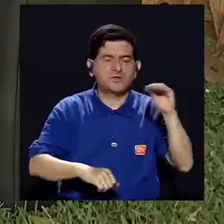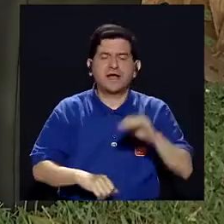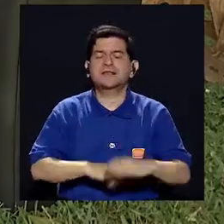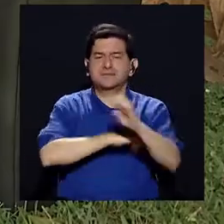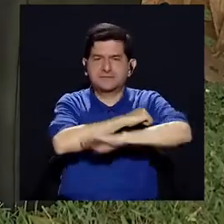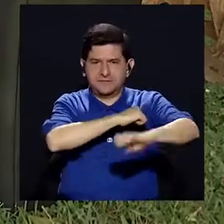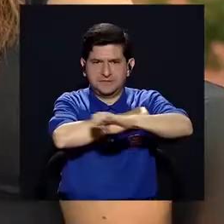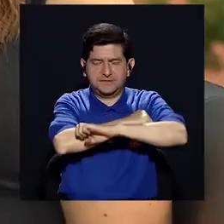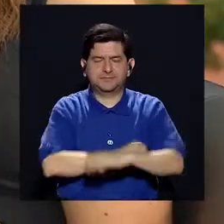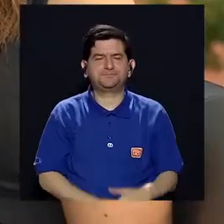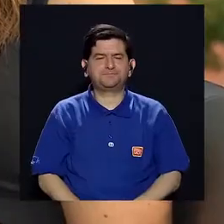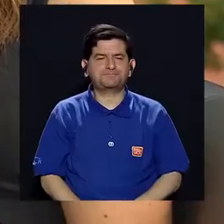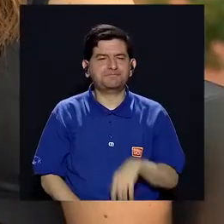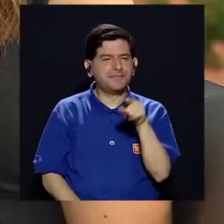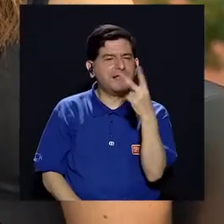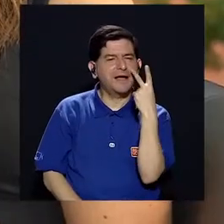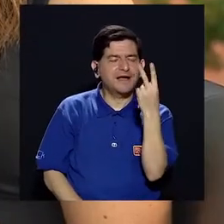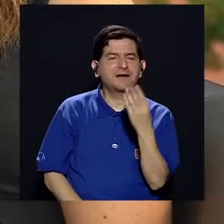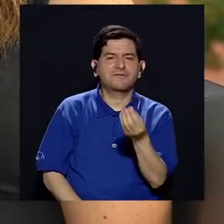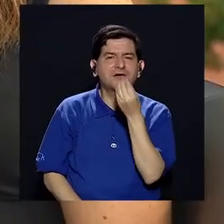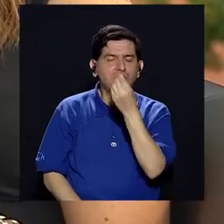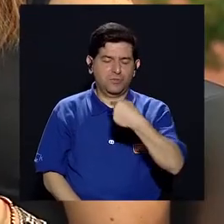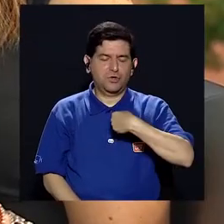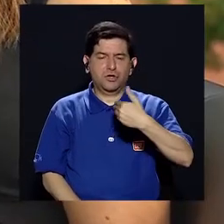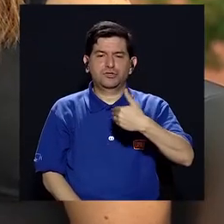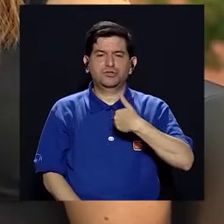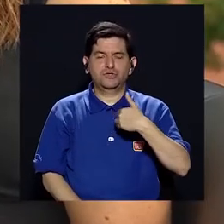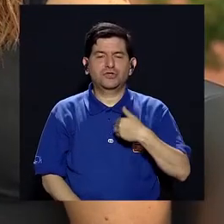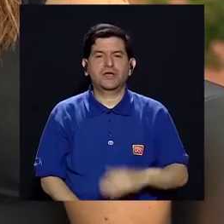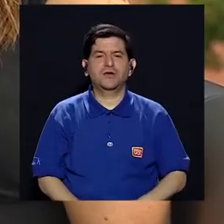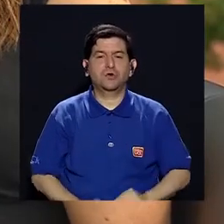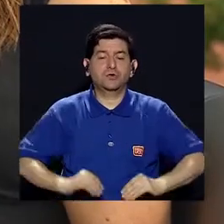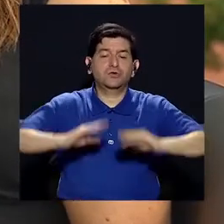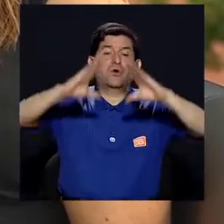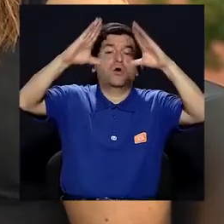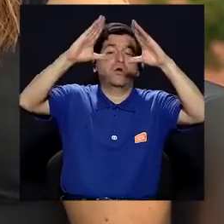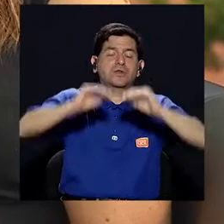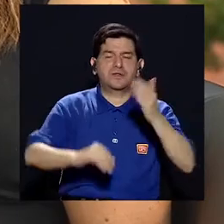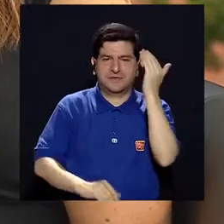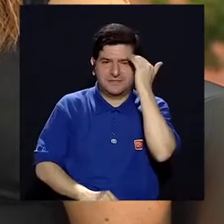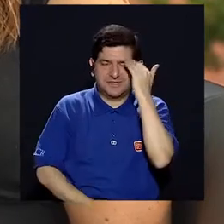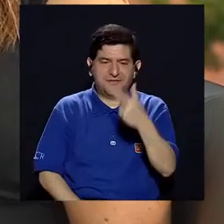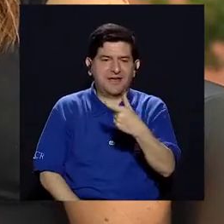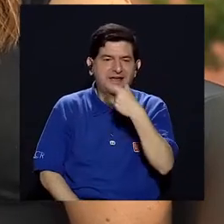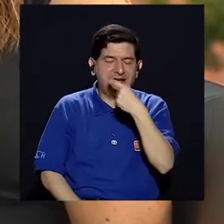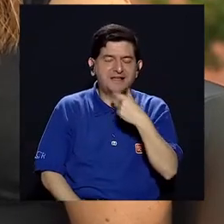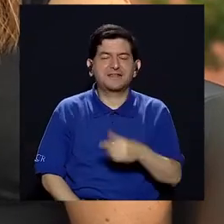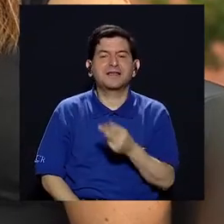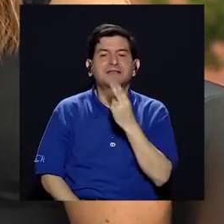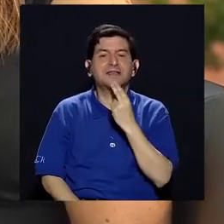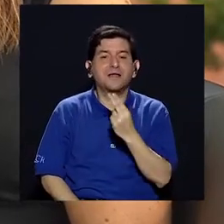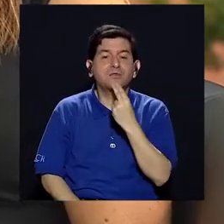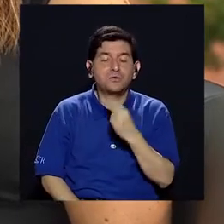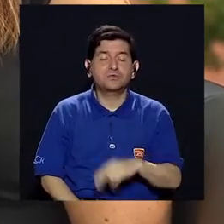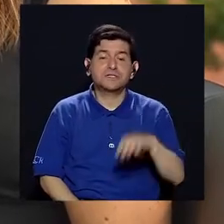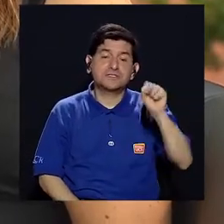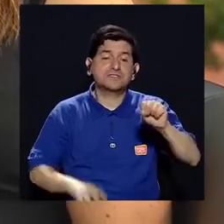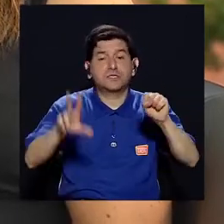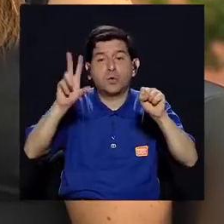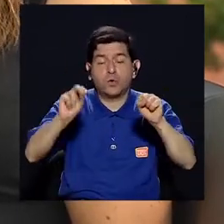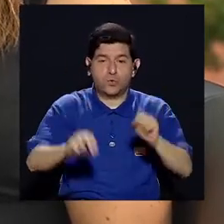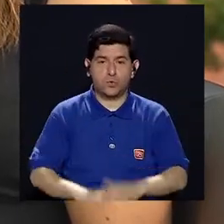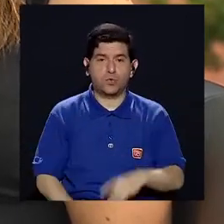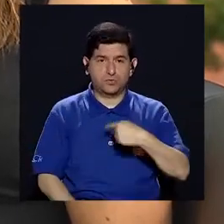nacionales y de afuera. Acá tal vez hay que ver qué es la alimentación que yo tengo a lo largo del día para permitirme comer una galleta dulce en una merienda